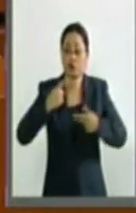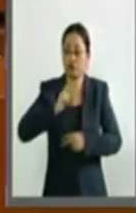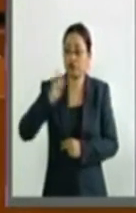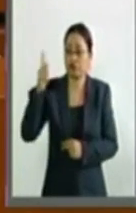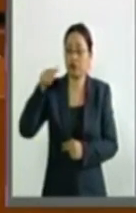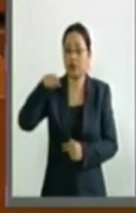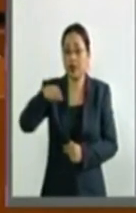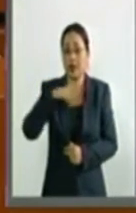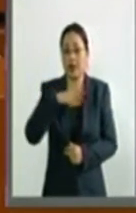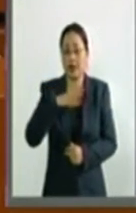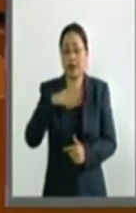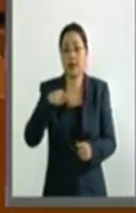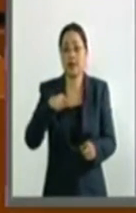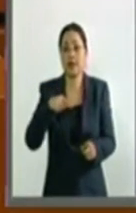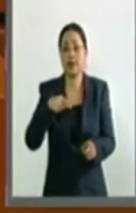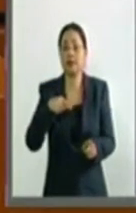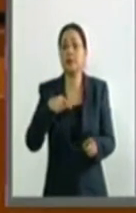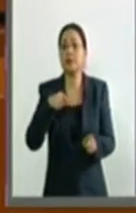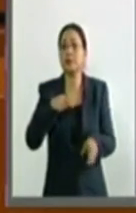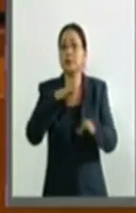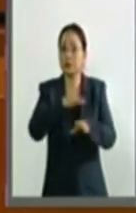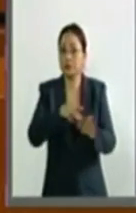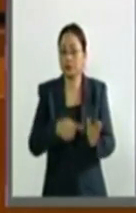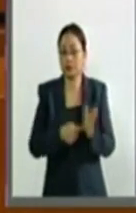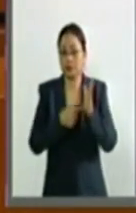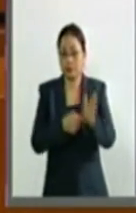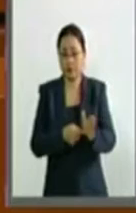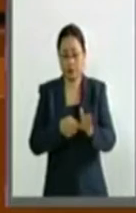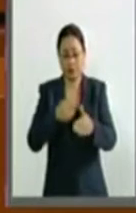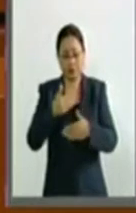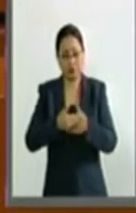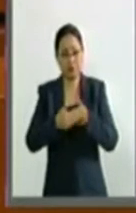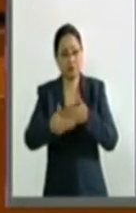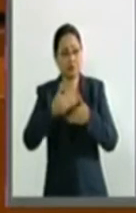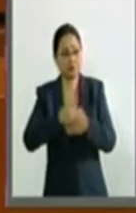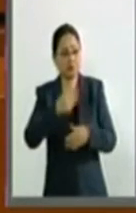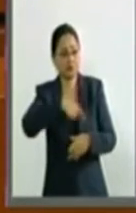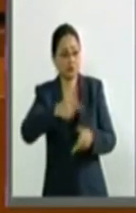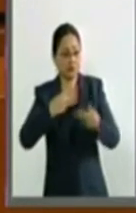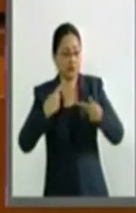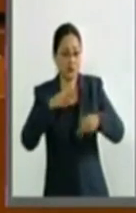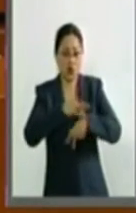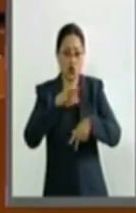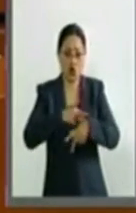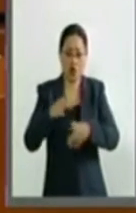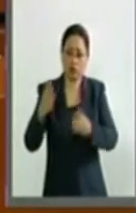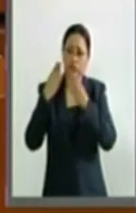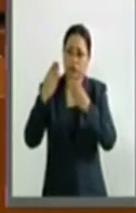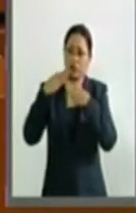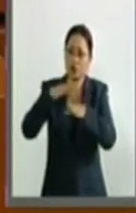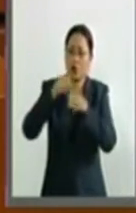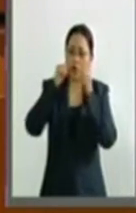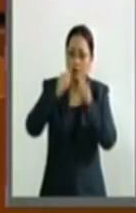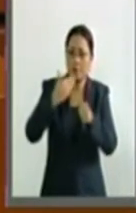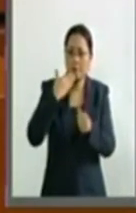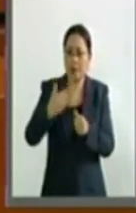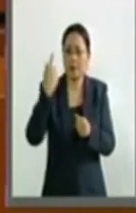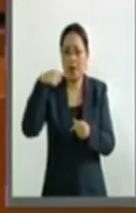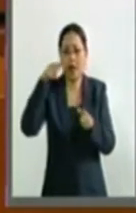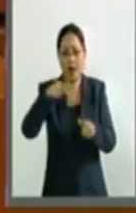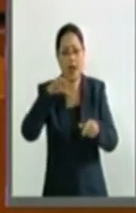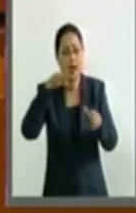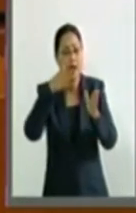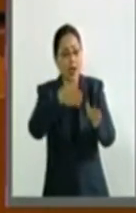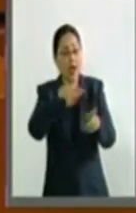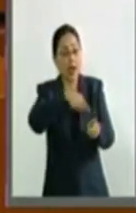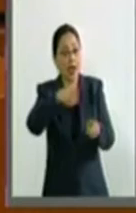que esté a cargo de esta capacitación permanente y una certificación del personal médico para una atención oportuna y adecuada en el sector